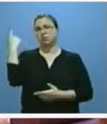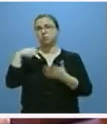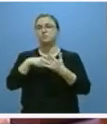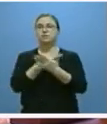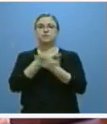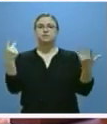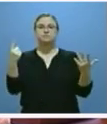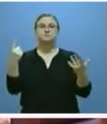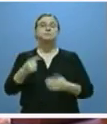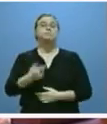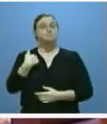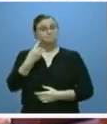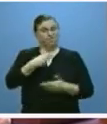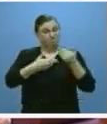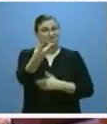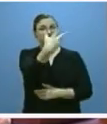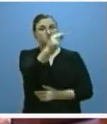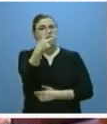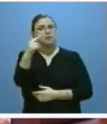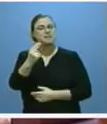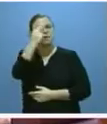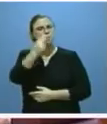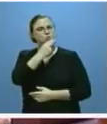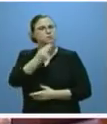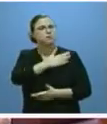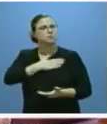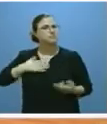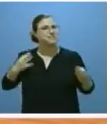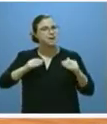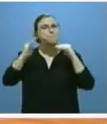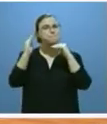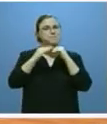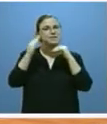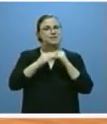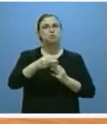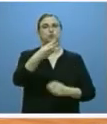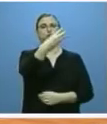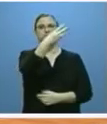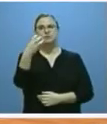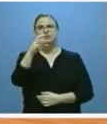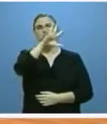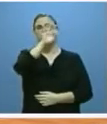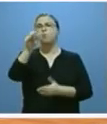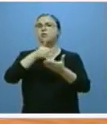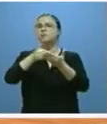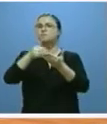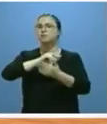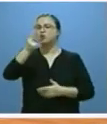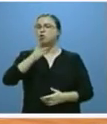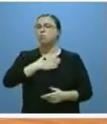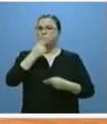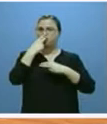el año 2020 el compromiso es que alcancemos un mínimo de 350 millones de euros de recursos